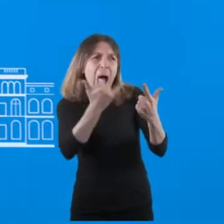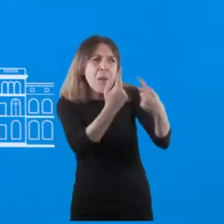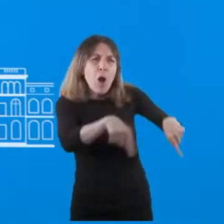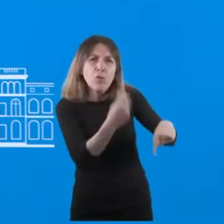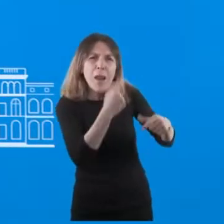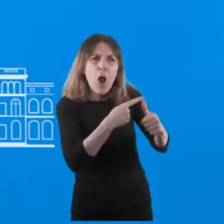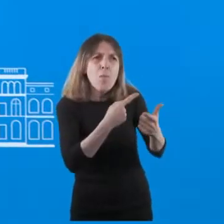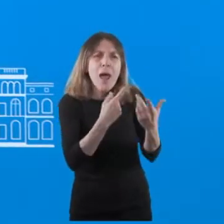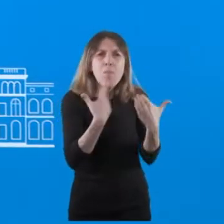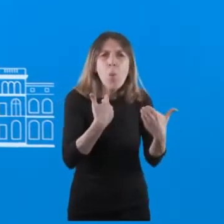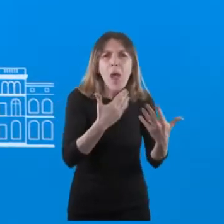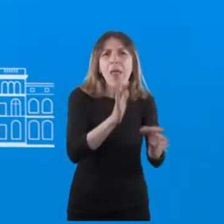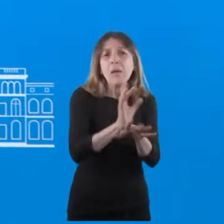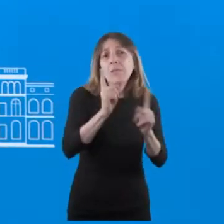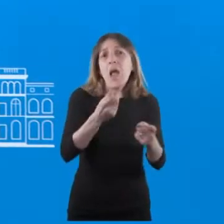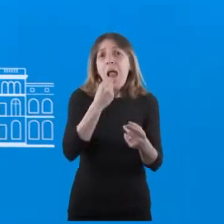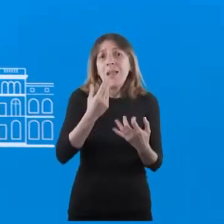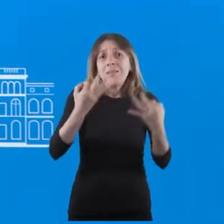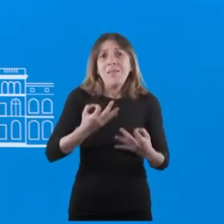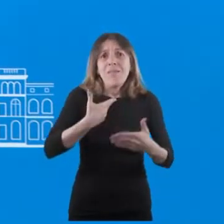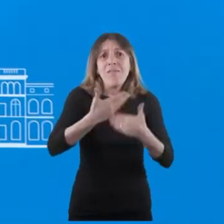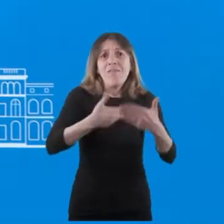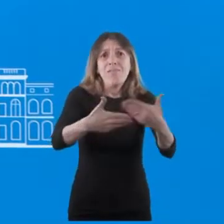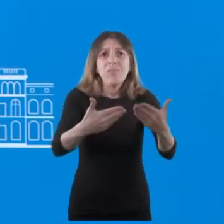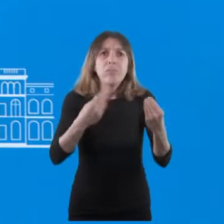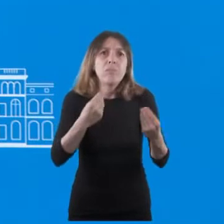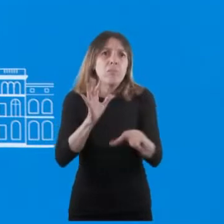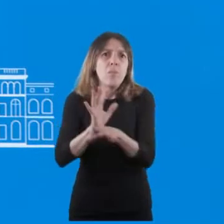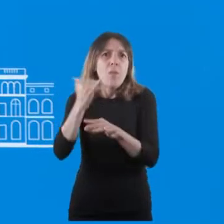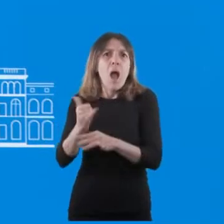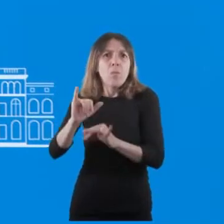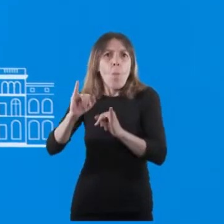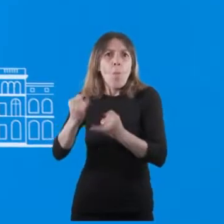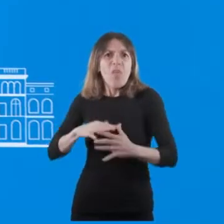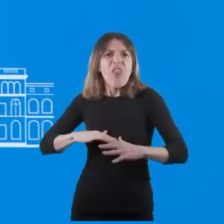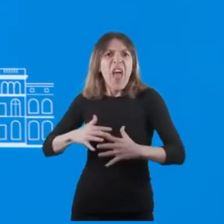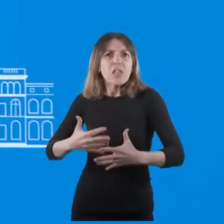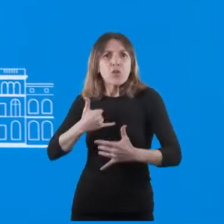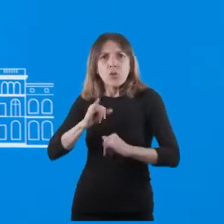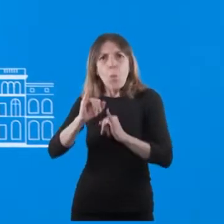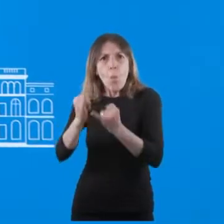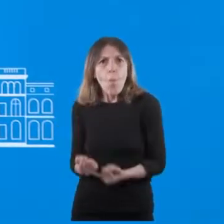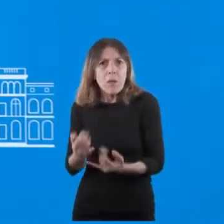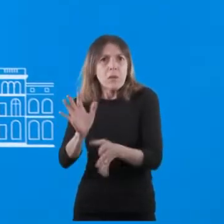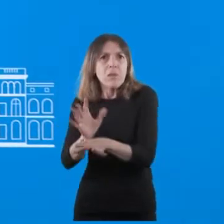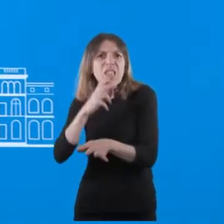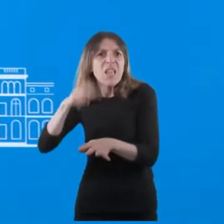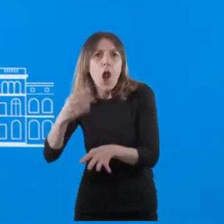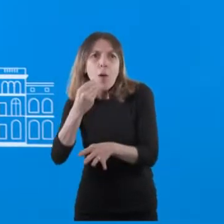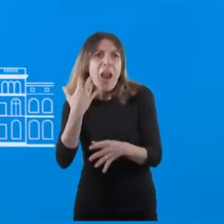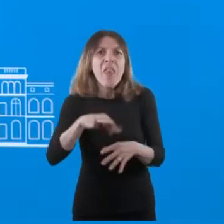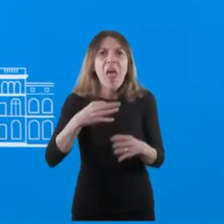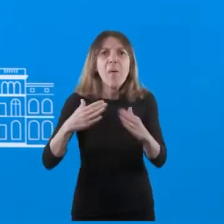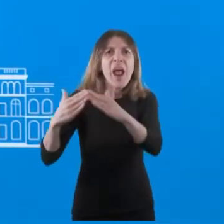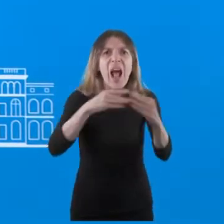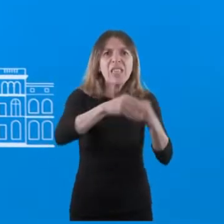todo el proceso para que estén bien alimentadas las familias, combatir la desnutrición infantil y que haya la comida suficiente en cada